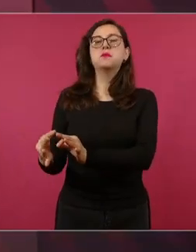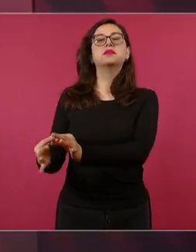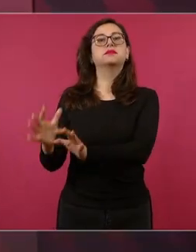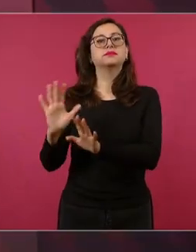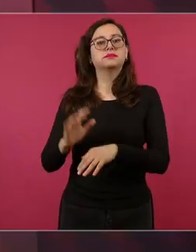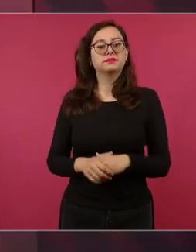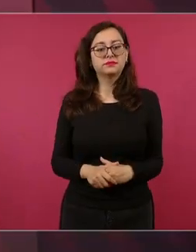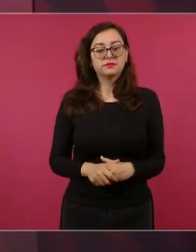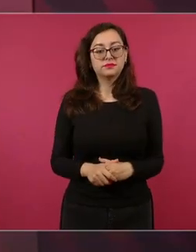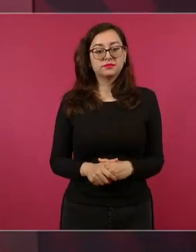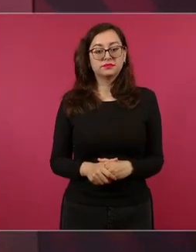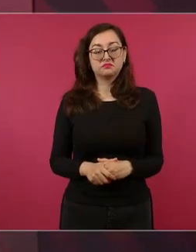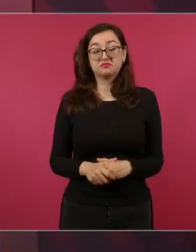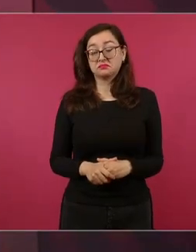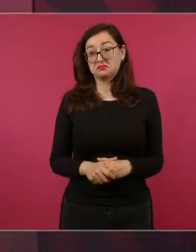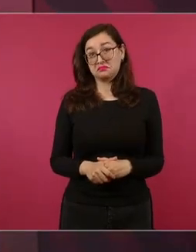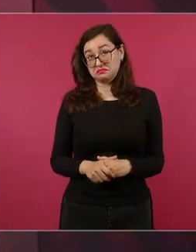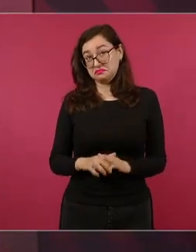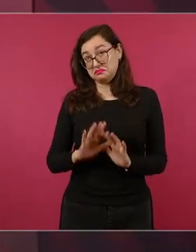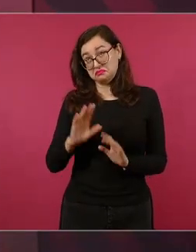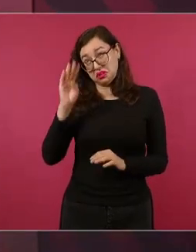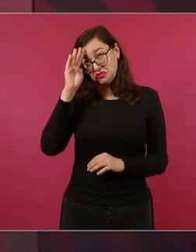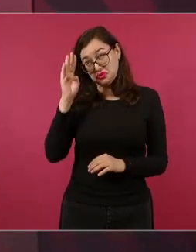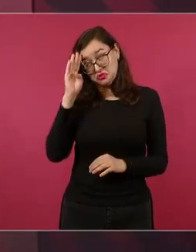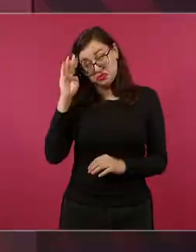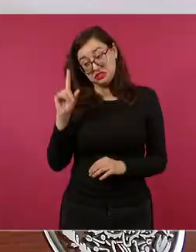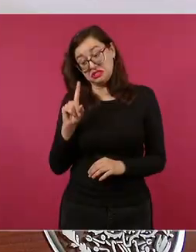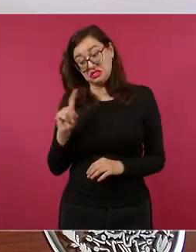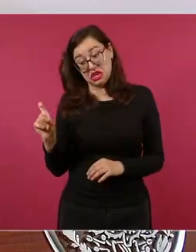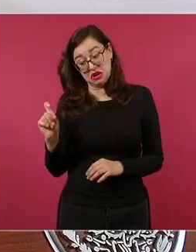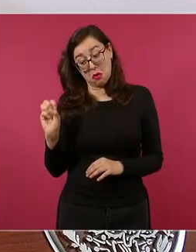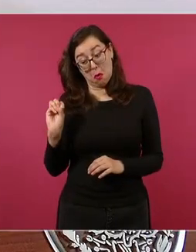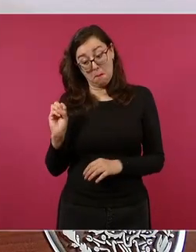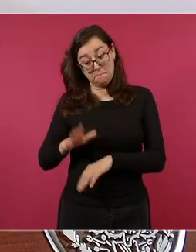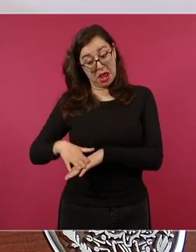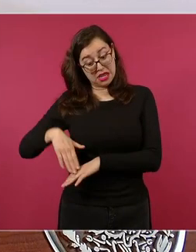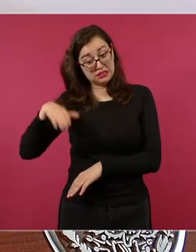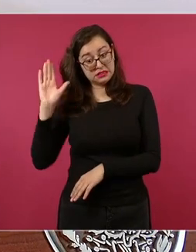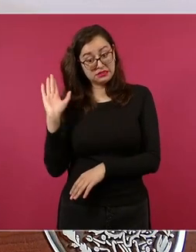pues a lo mejor me quedo corto porque pueden ser más